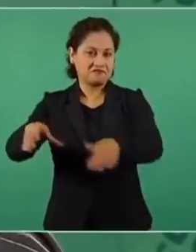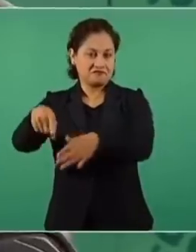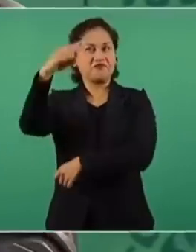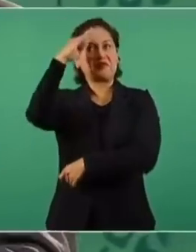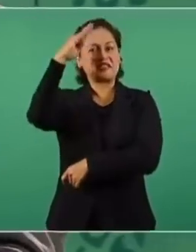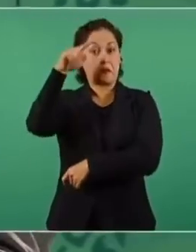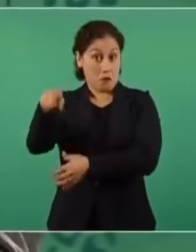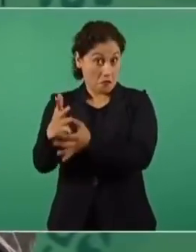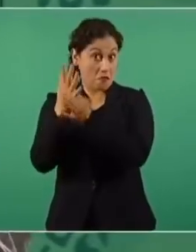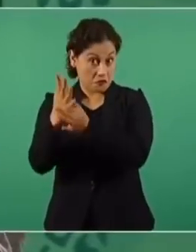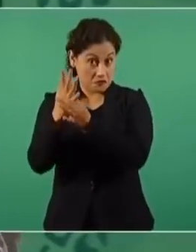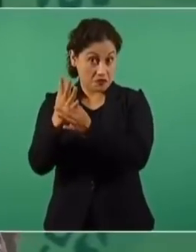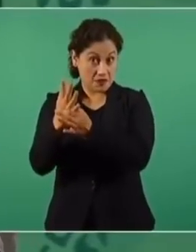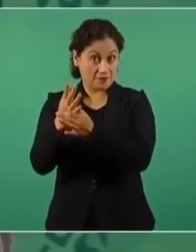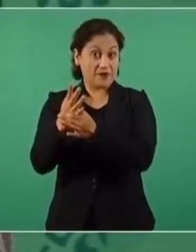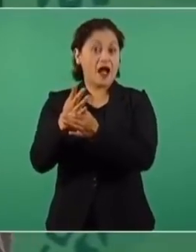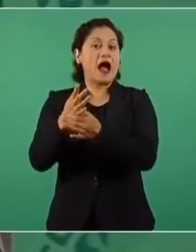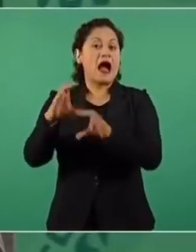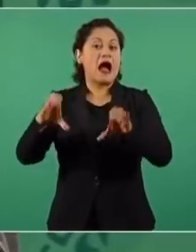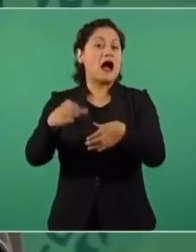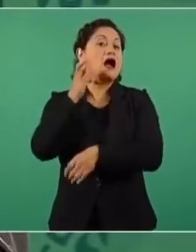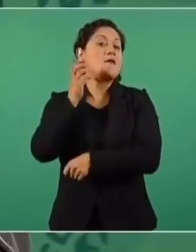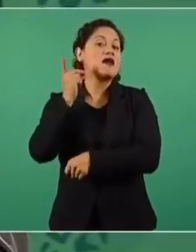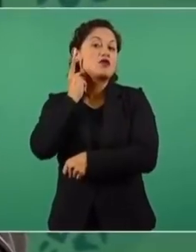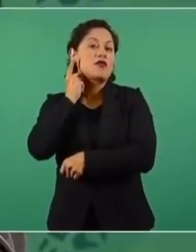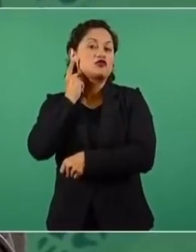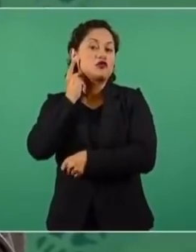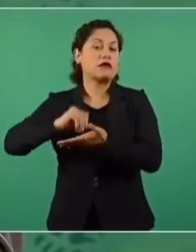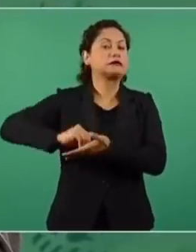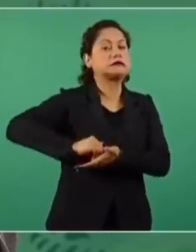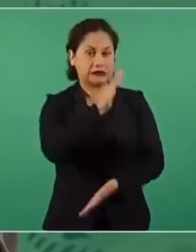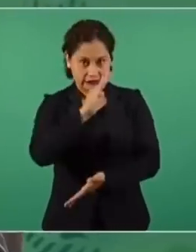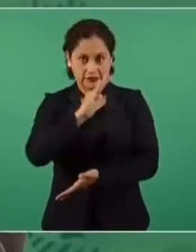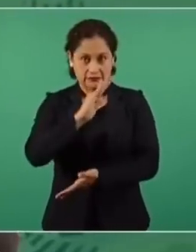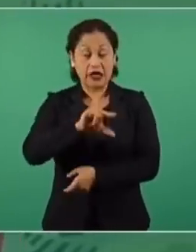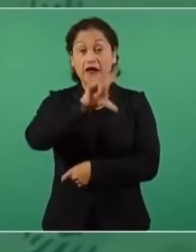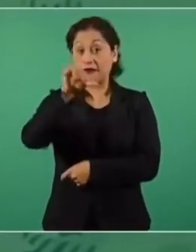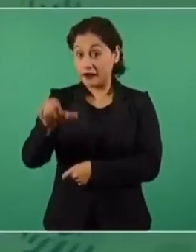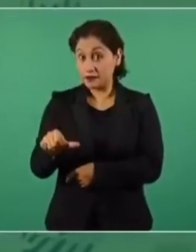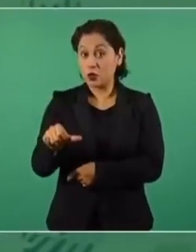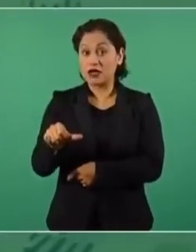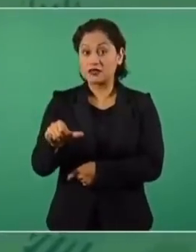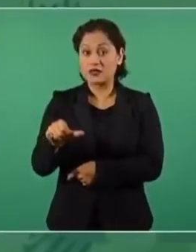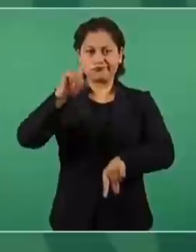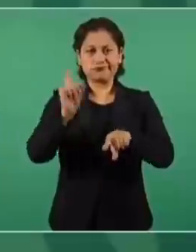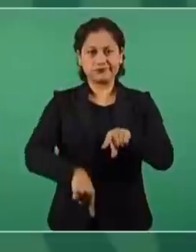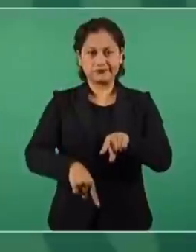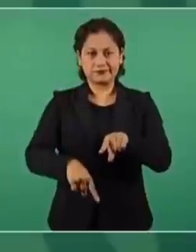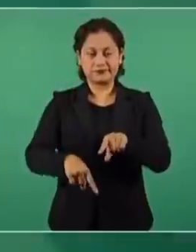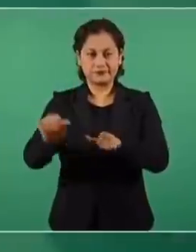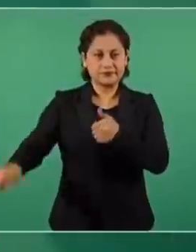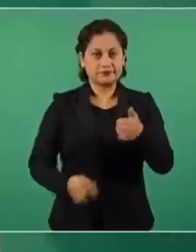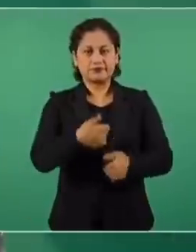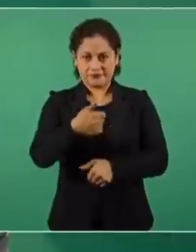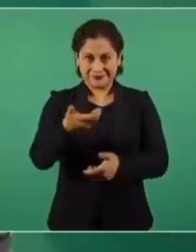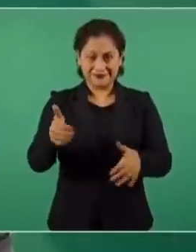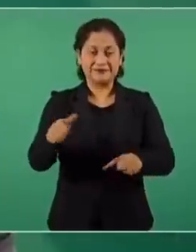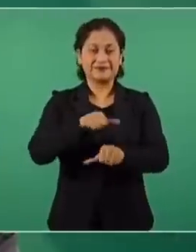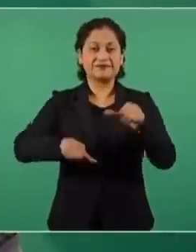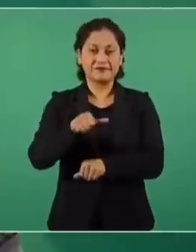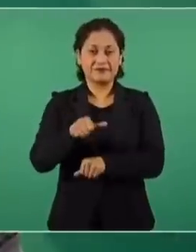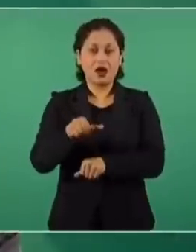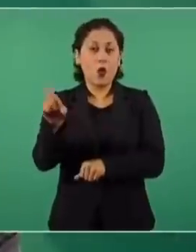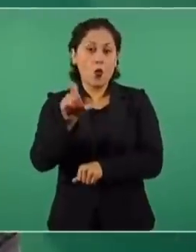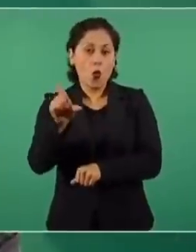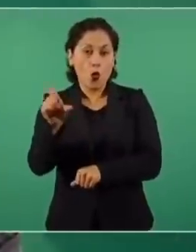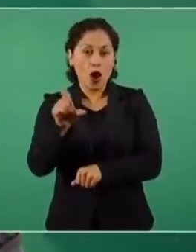quitar, porque así dicen, la mayoría en el Congreso. Y luego lo destituimos en el ejercicio